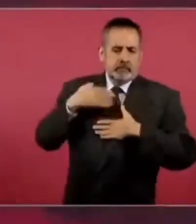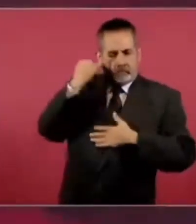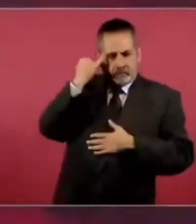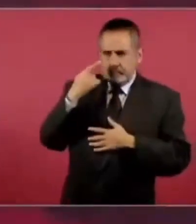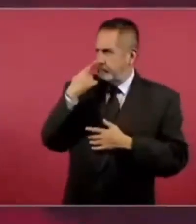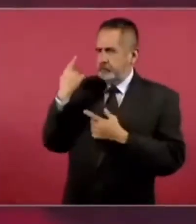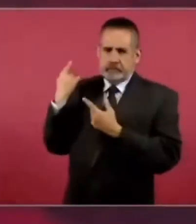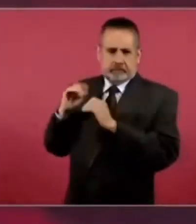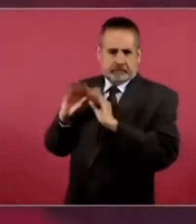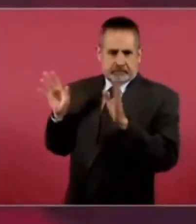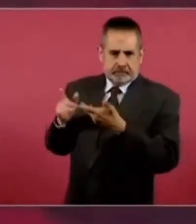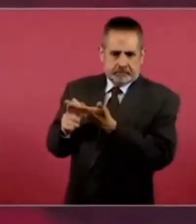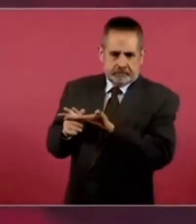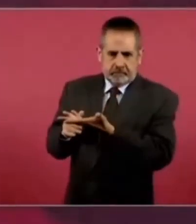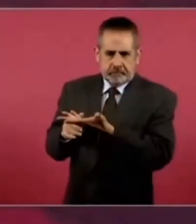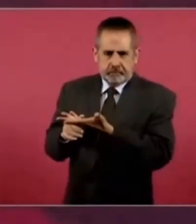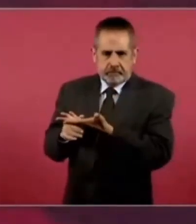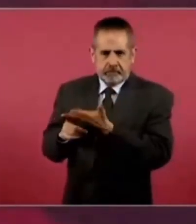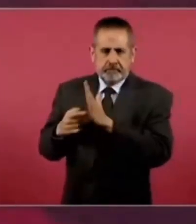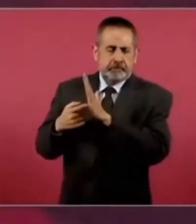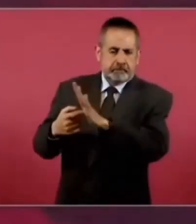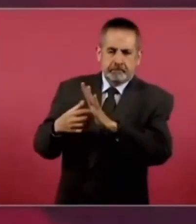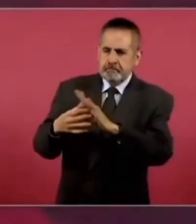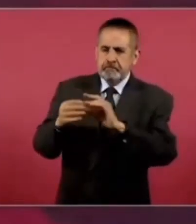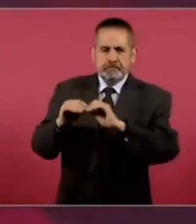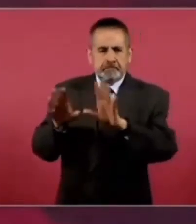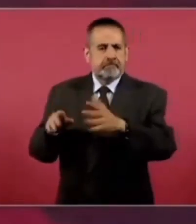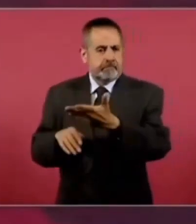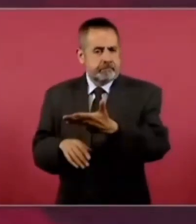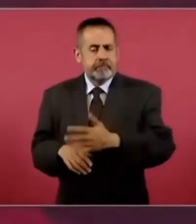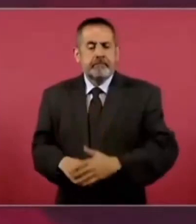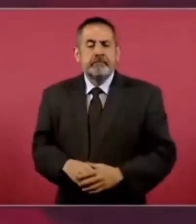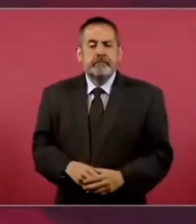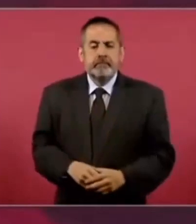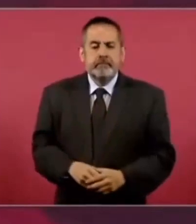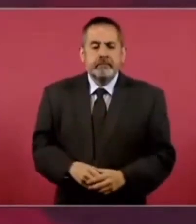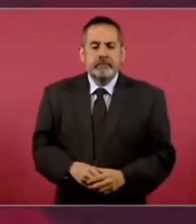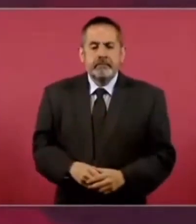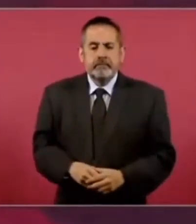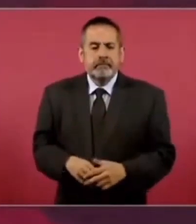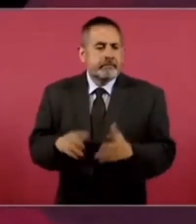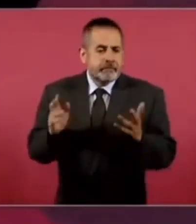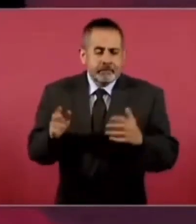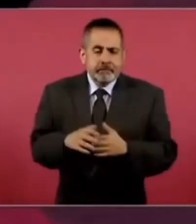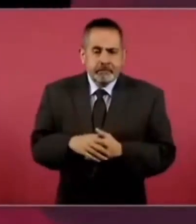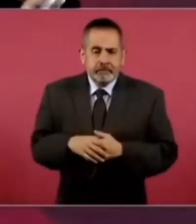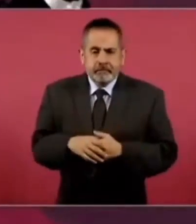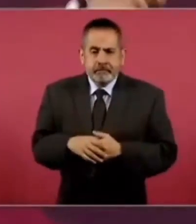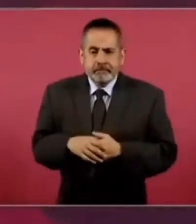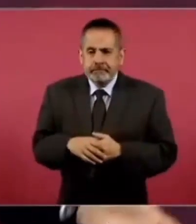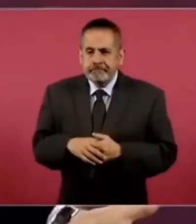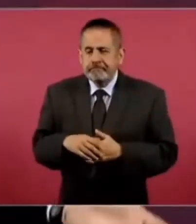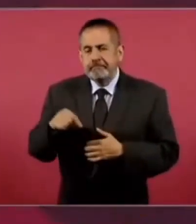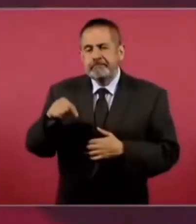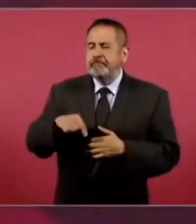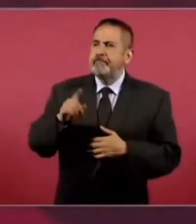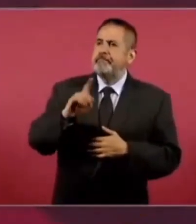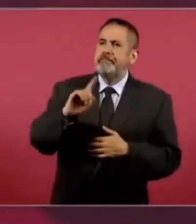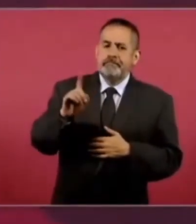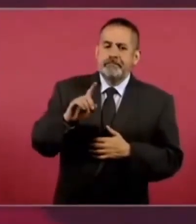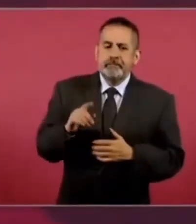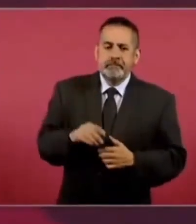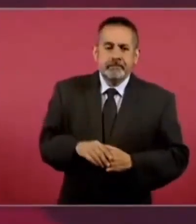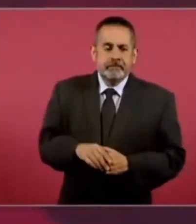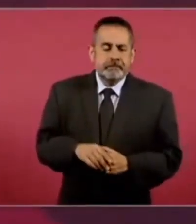que ha quedado suficientemente demostrado, pues que no vengan aquí a, este,